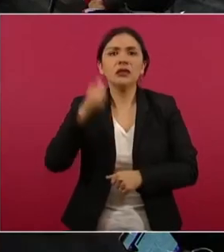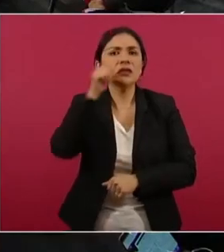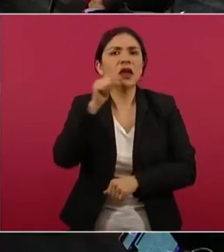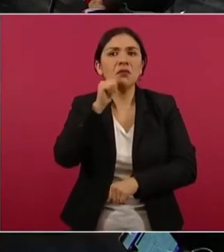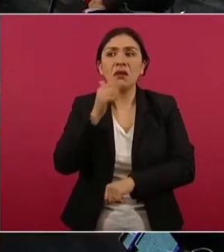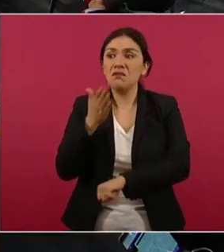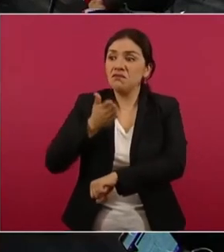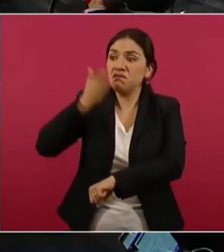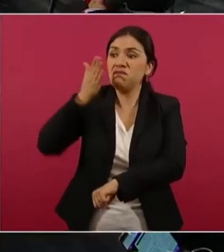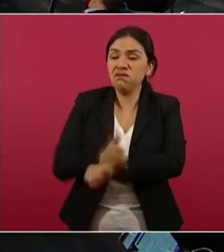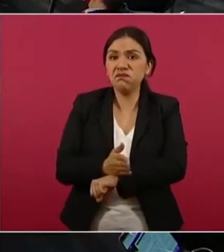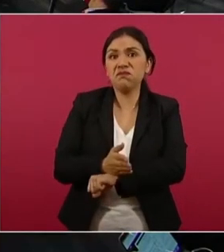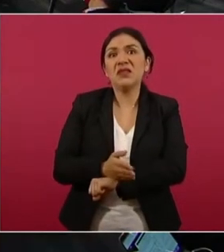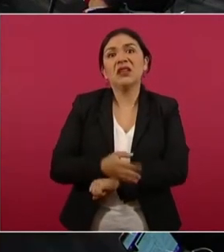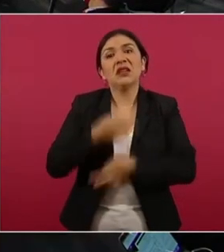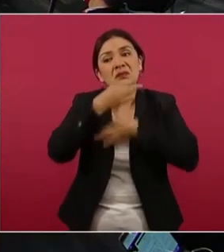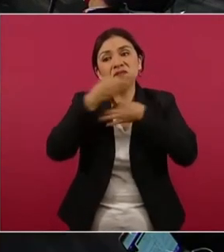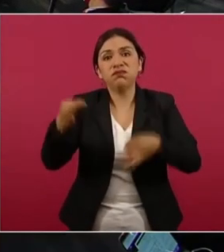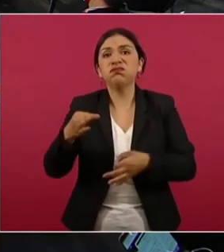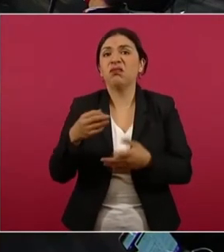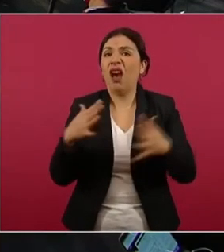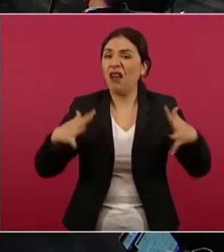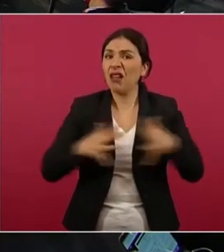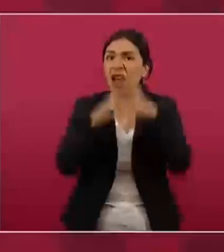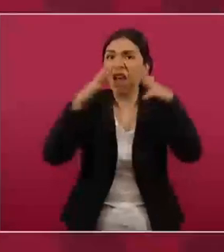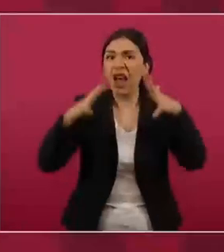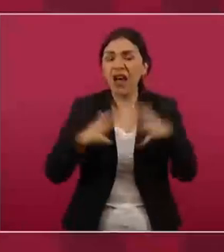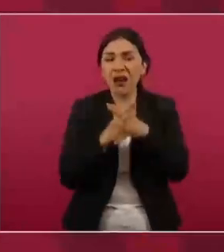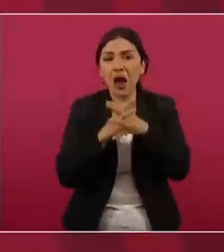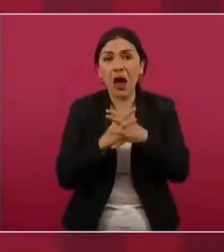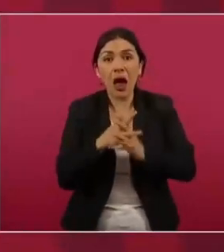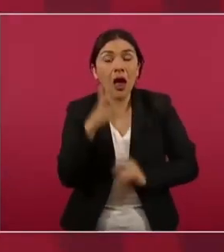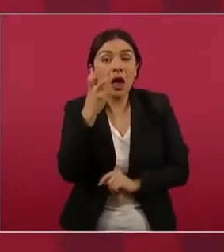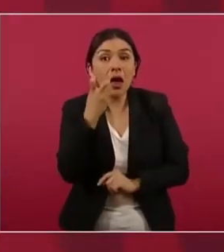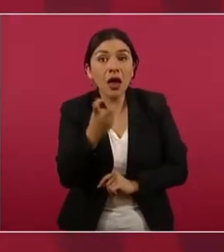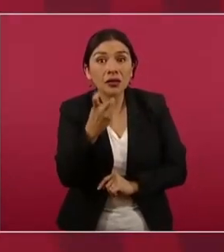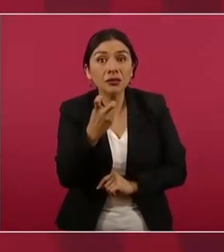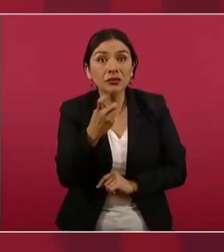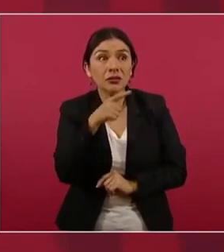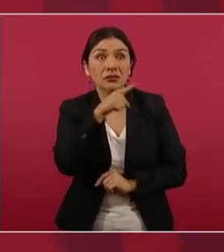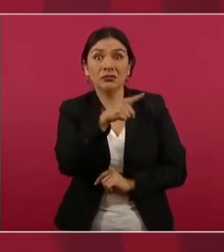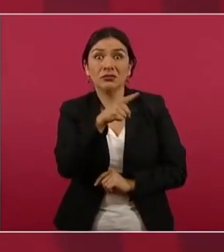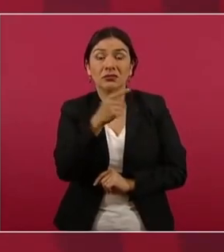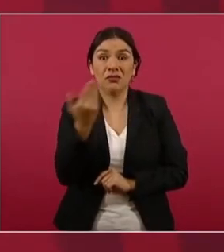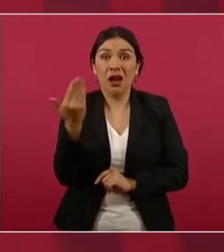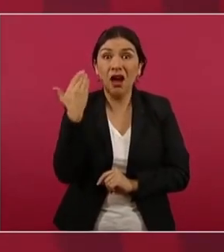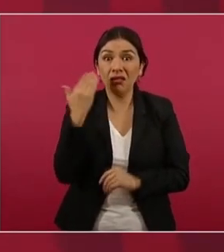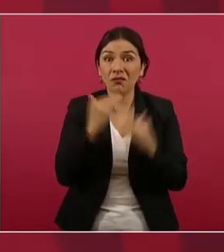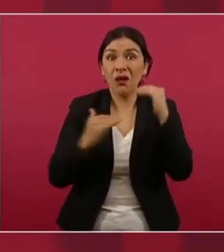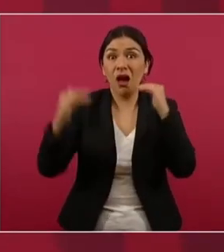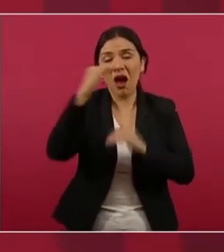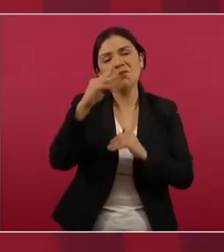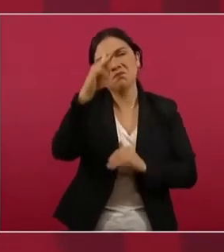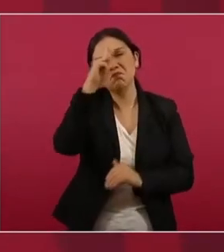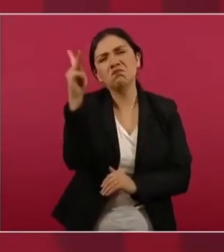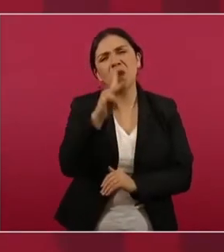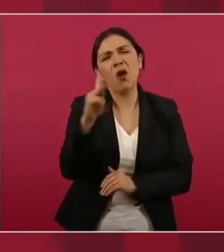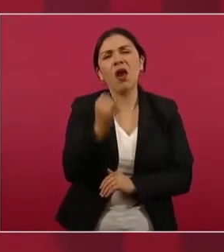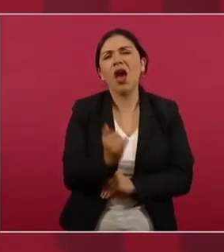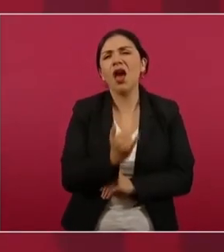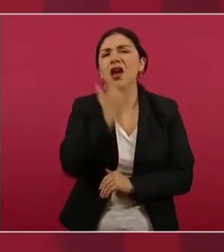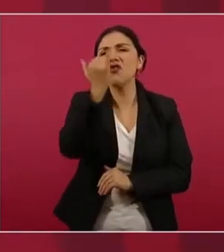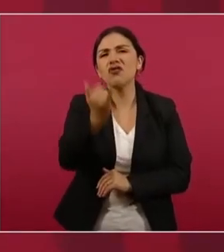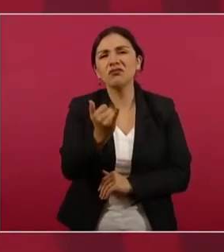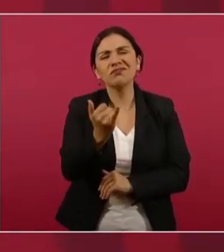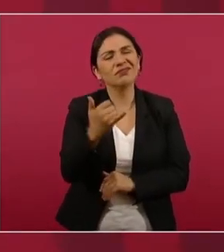la guerra. Creo que ese fue el error principal,